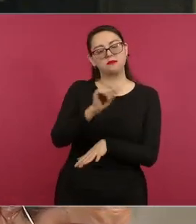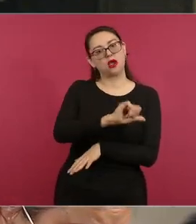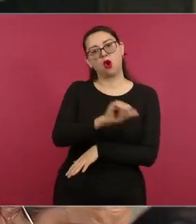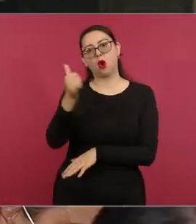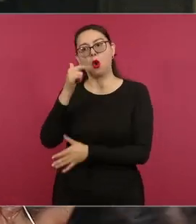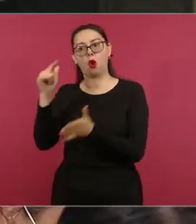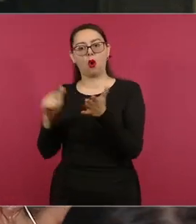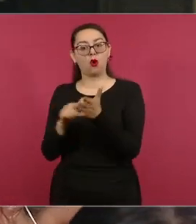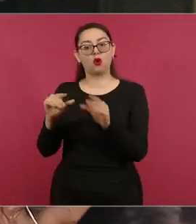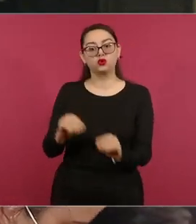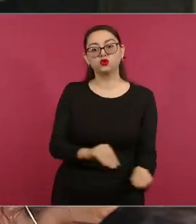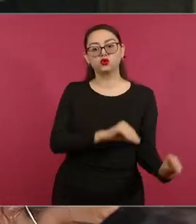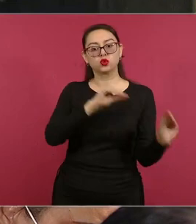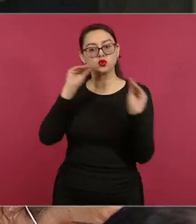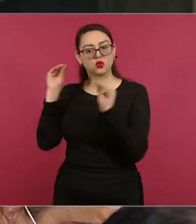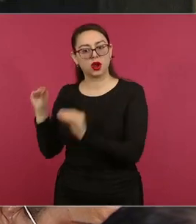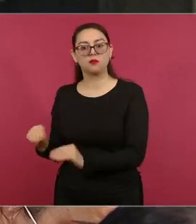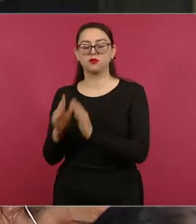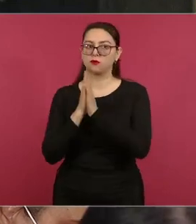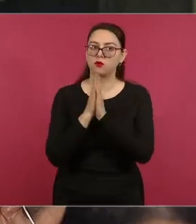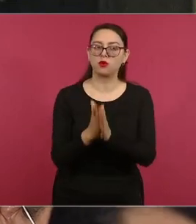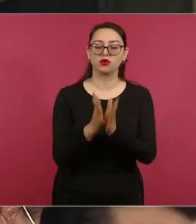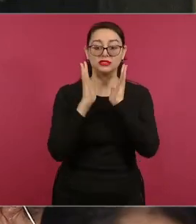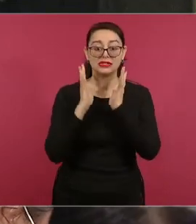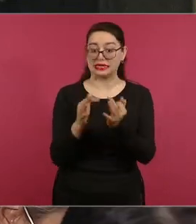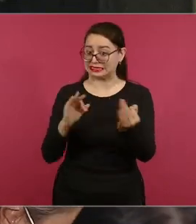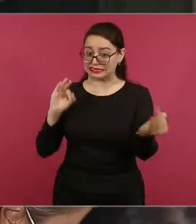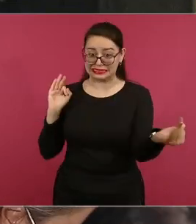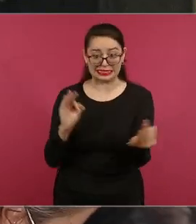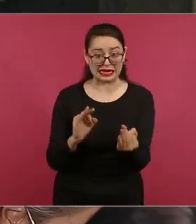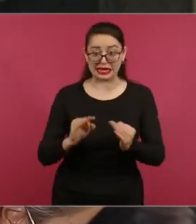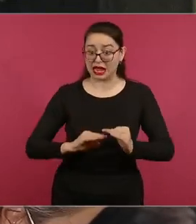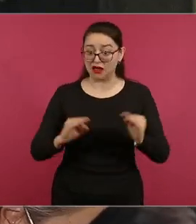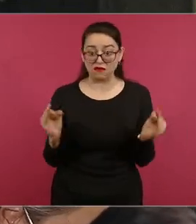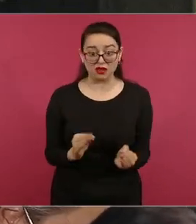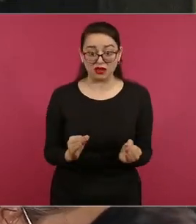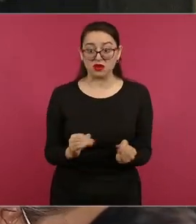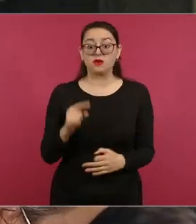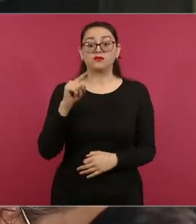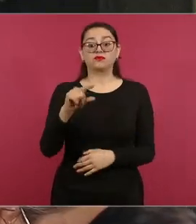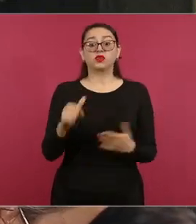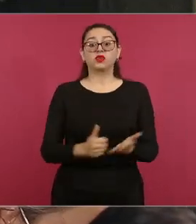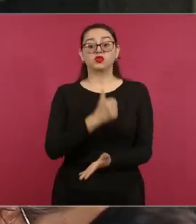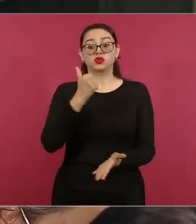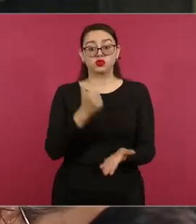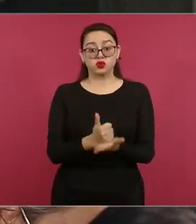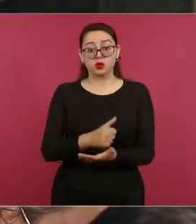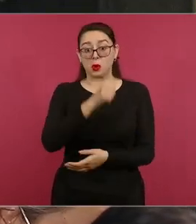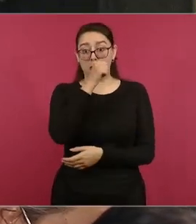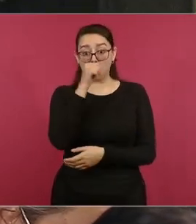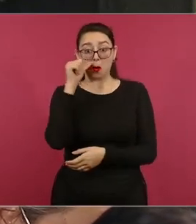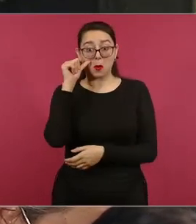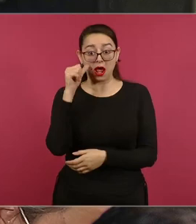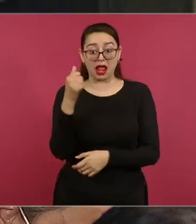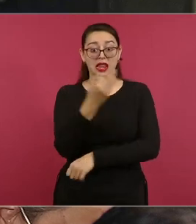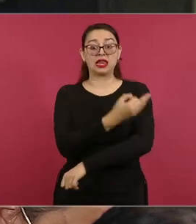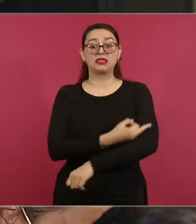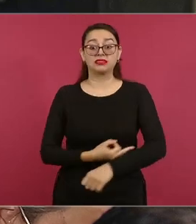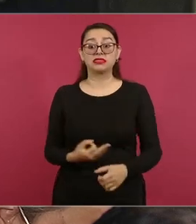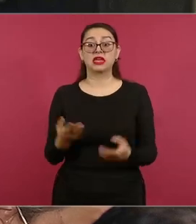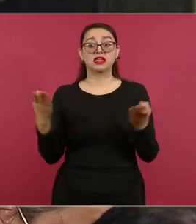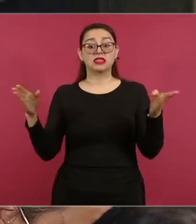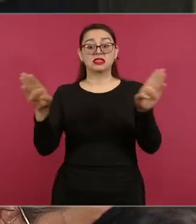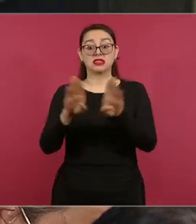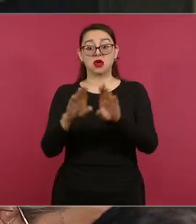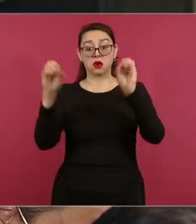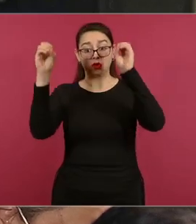No prolongue más su traslado. El parque central de Ciudad Juárez cierra por las tardes cuando oscurece. Usted se